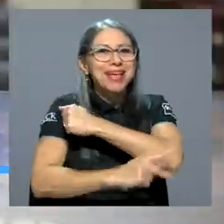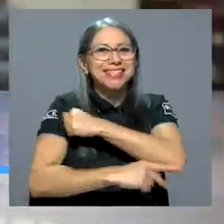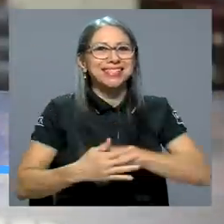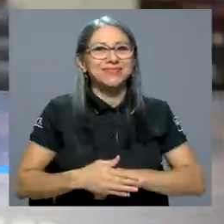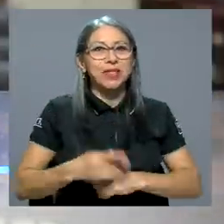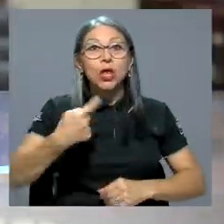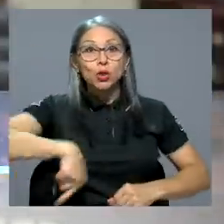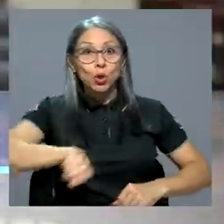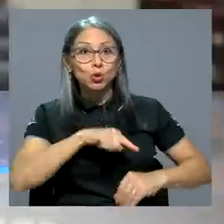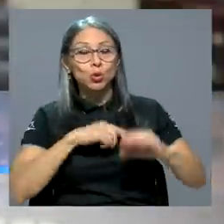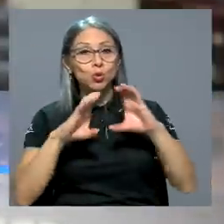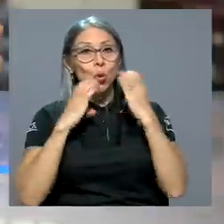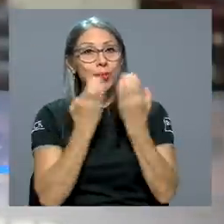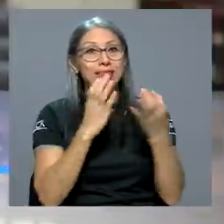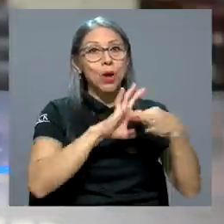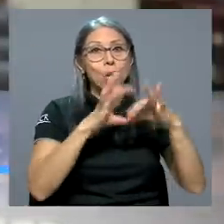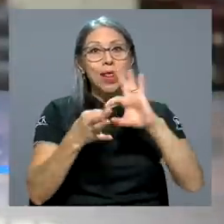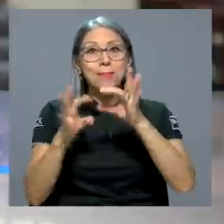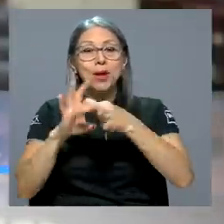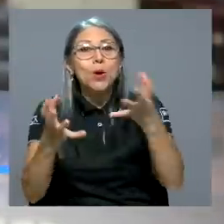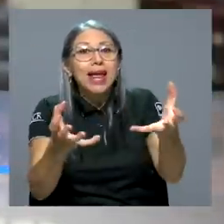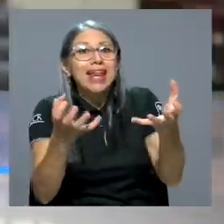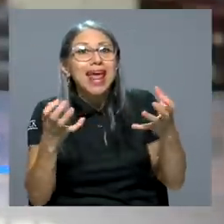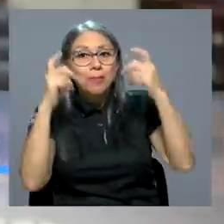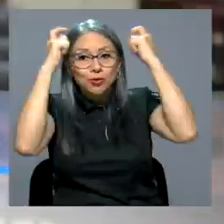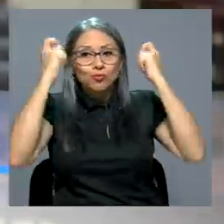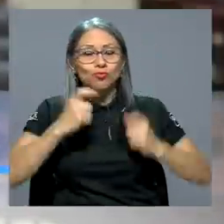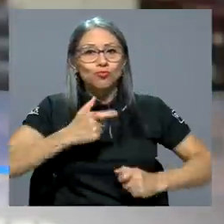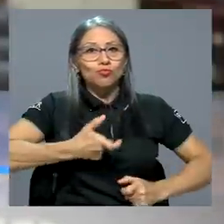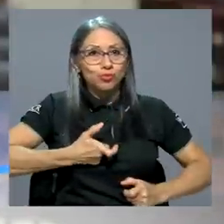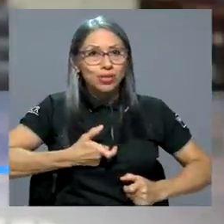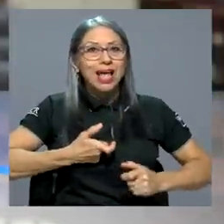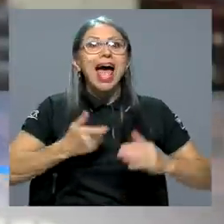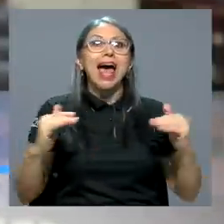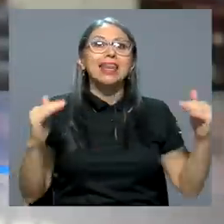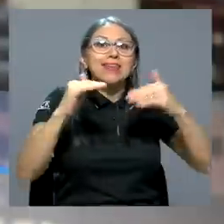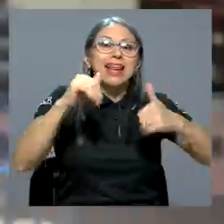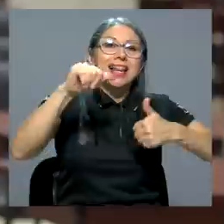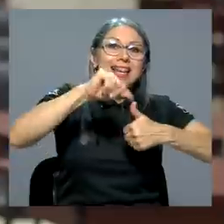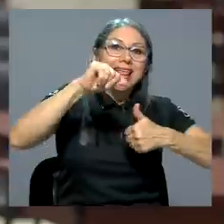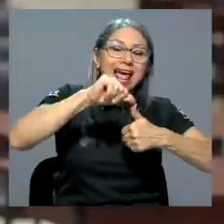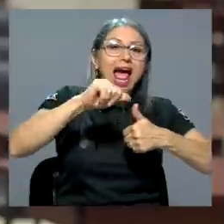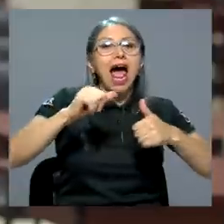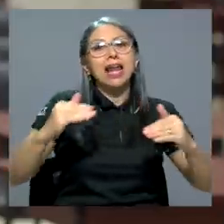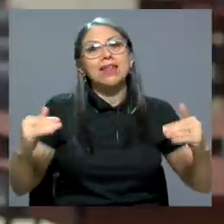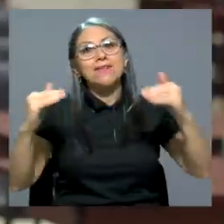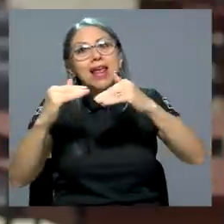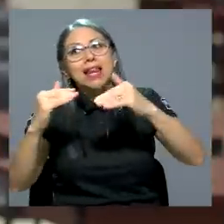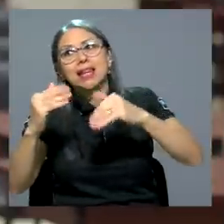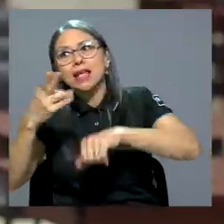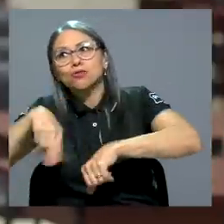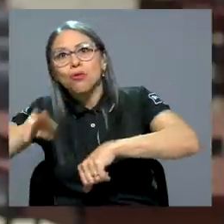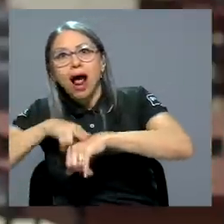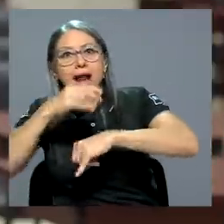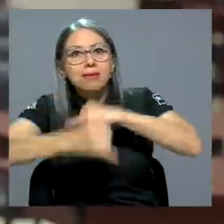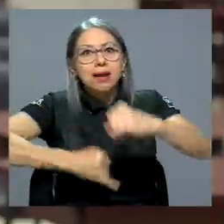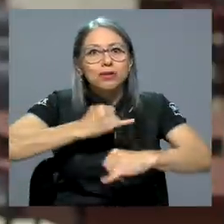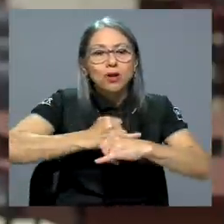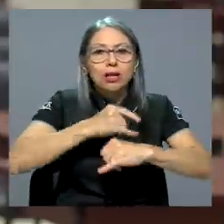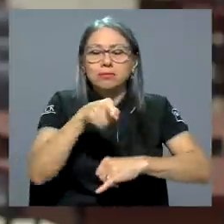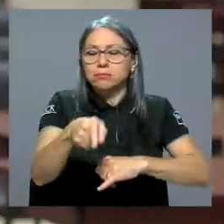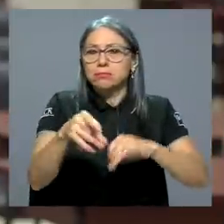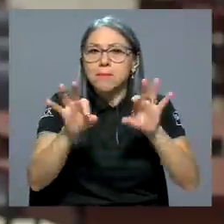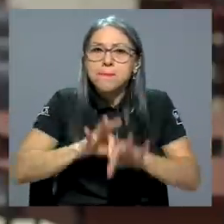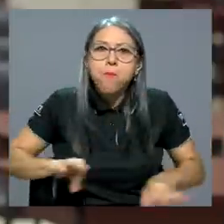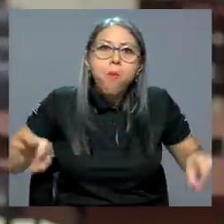deseamos tener medallas en centroamericanos, en eventos internacionales y eso es importantísimo porque eso nos trae